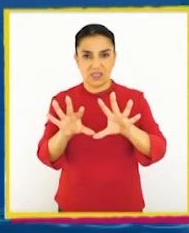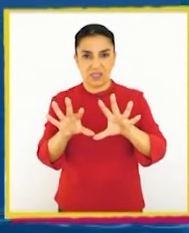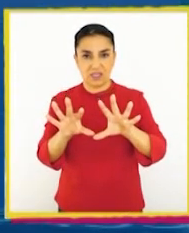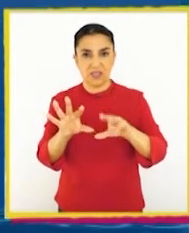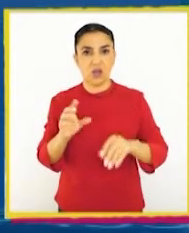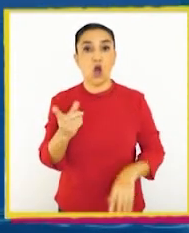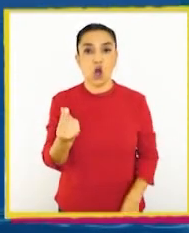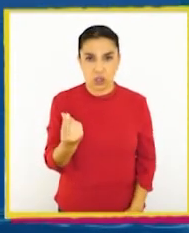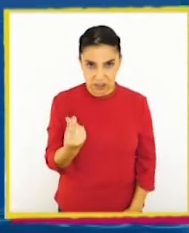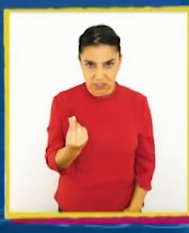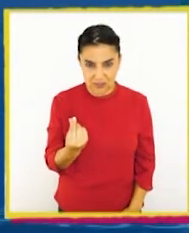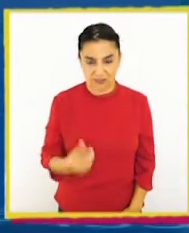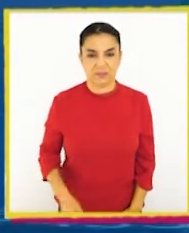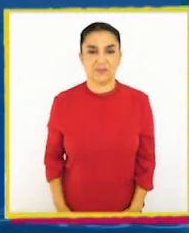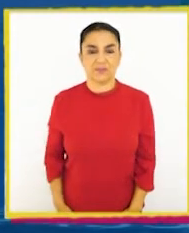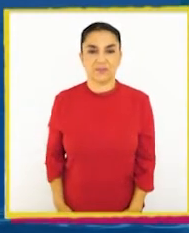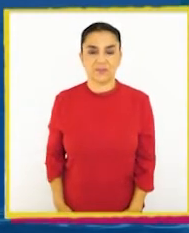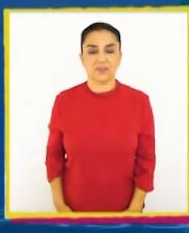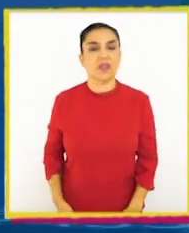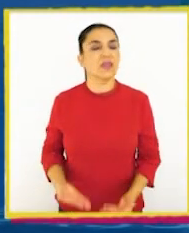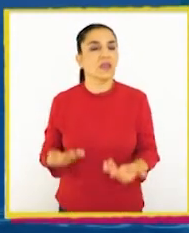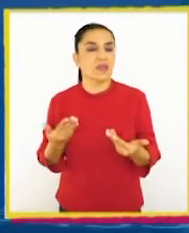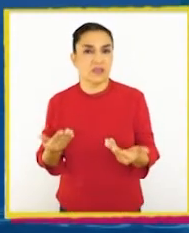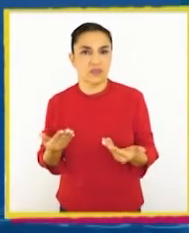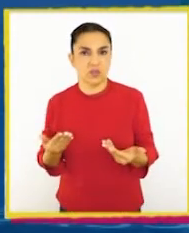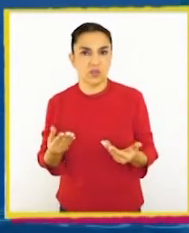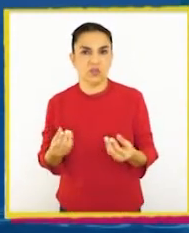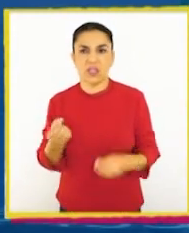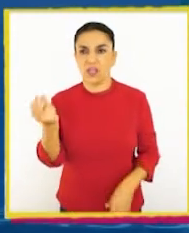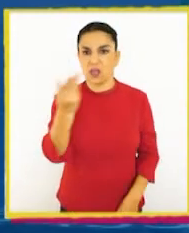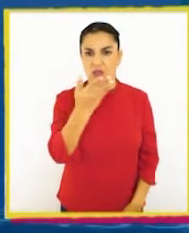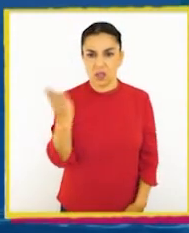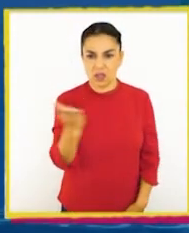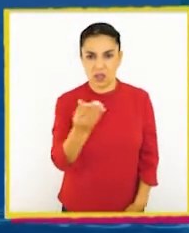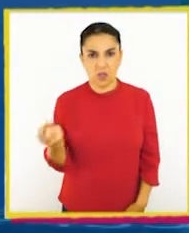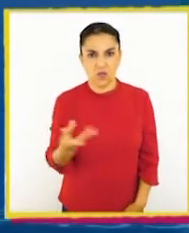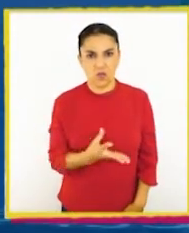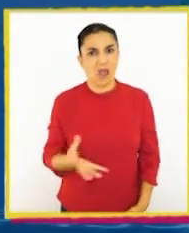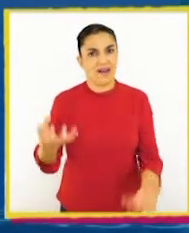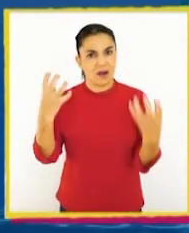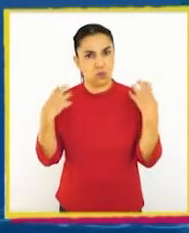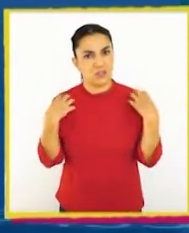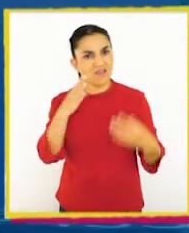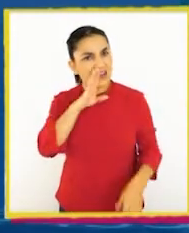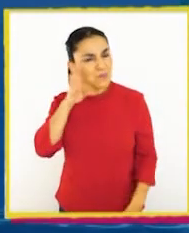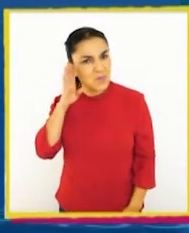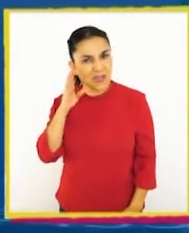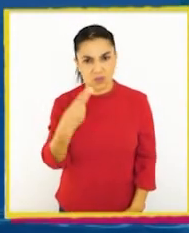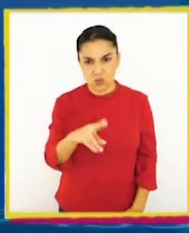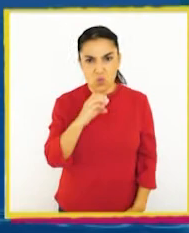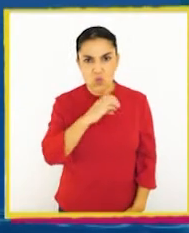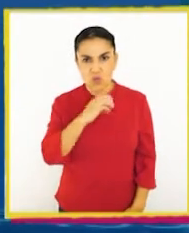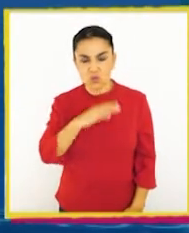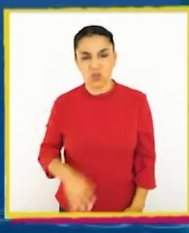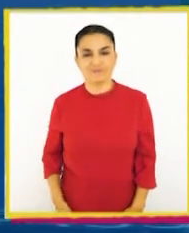diez, once. Entonces, ¿qué fracción del curso quedaría a cargo de la limpieza? Sí,